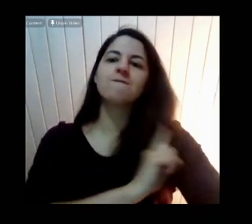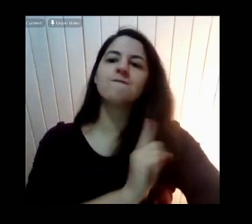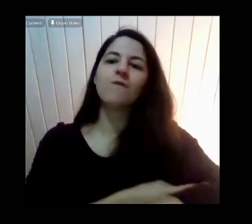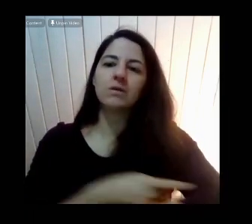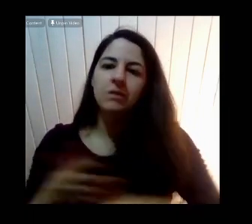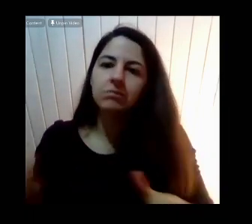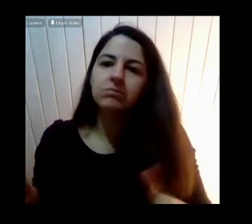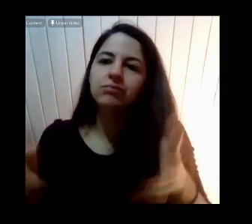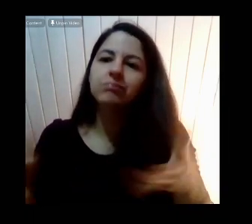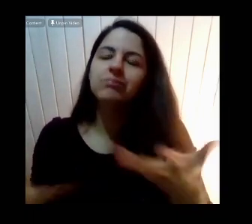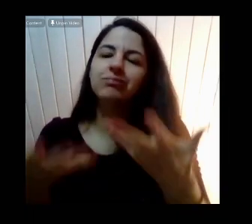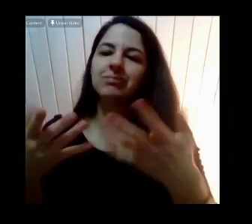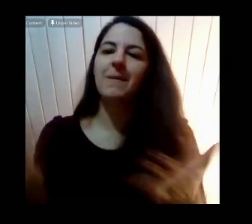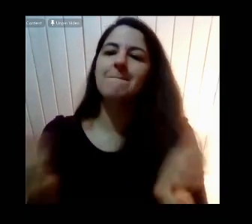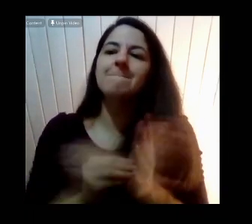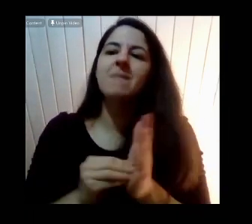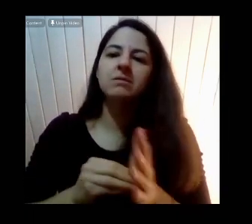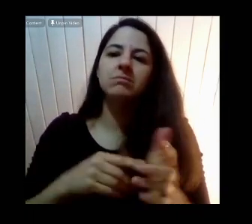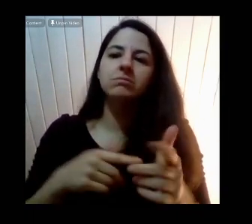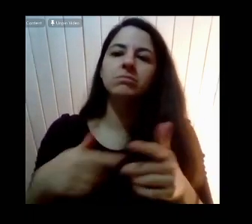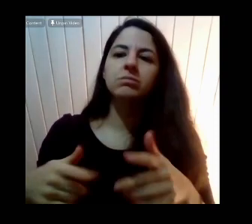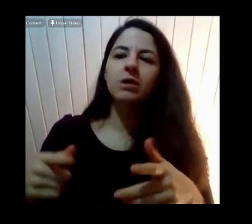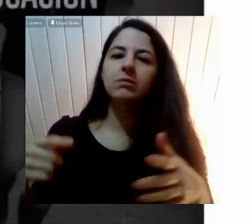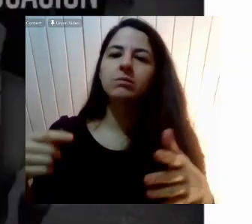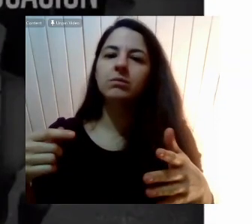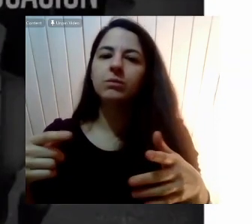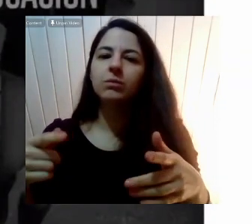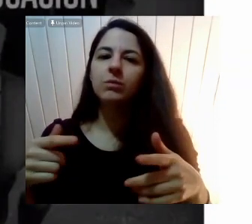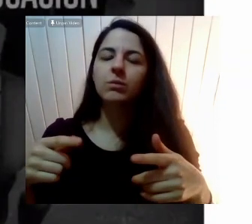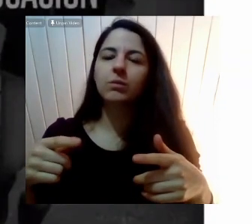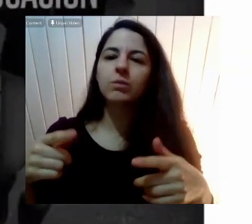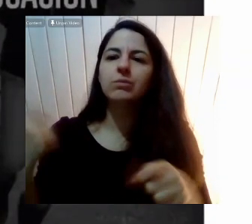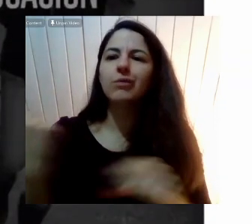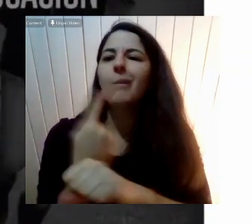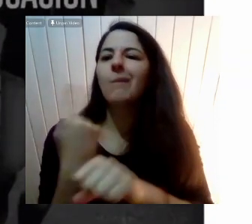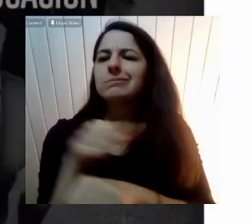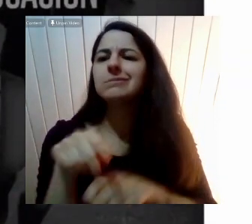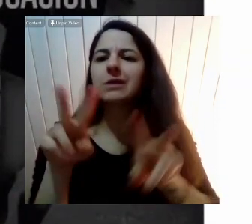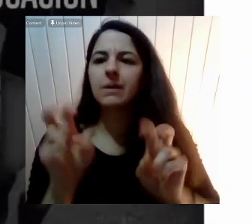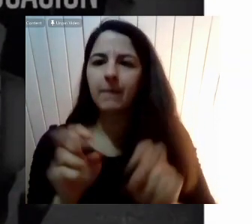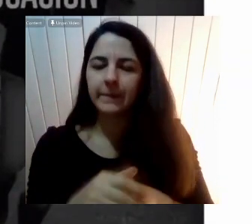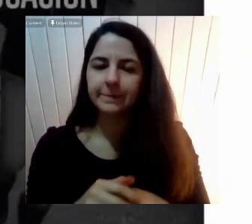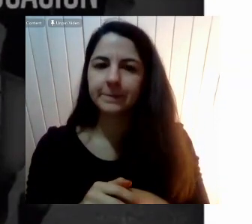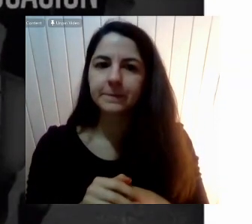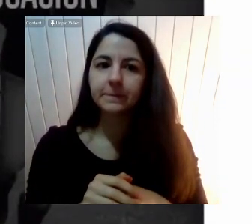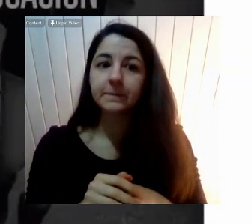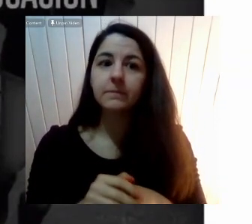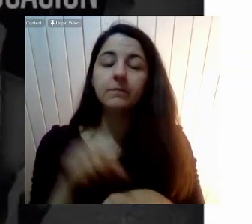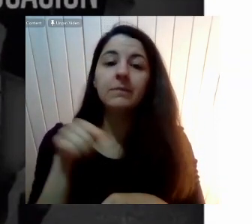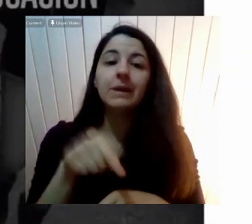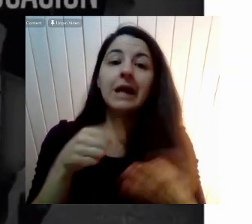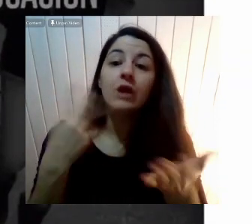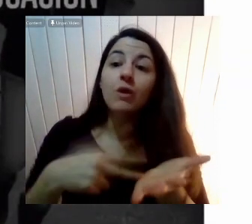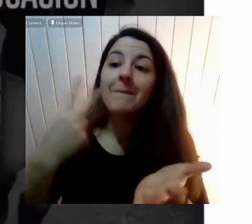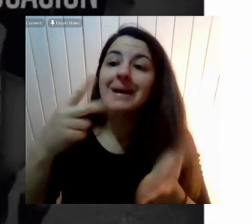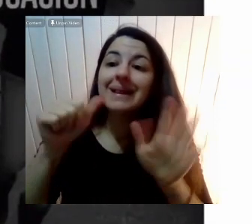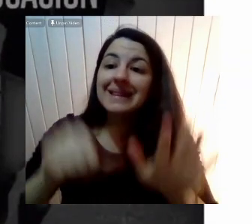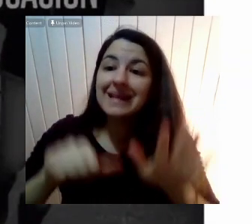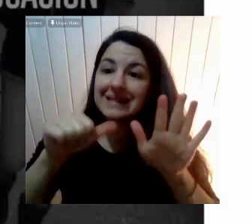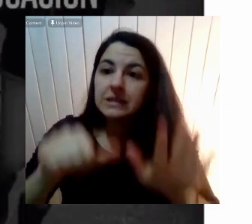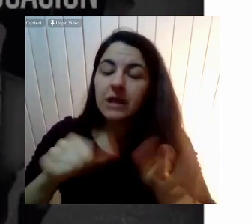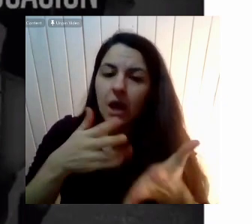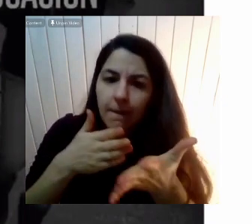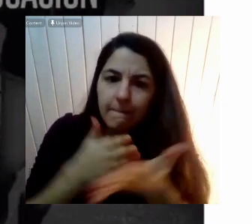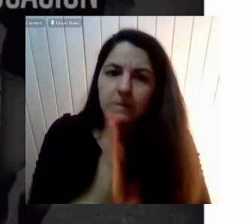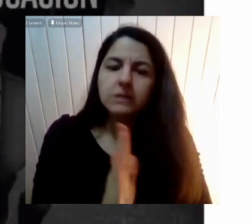feminismo Y afuera de sí Como el 2016 Empezamos Las y los profesores A demandar Una educación no